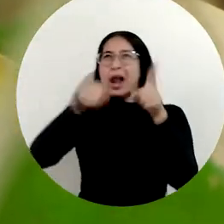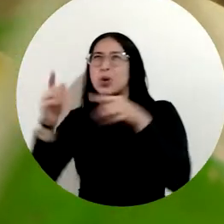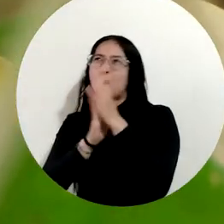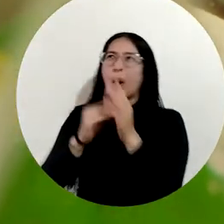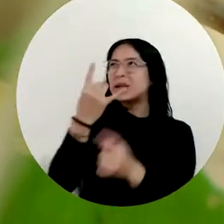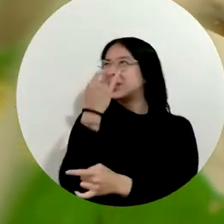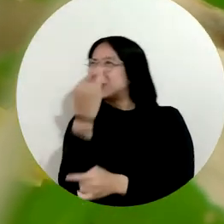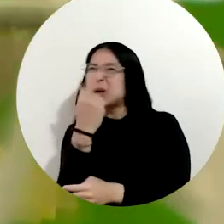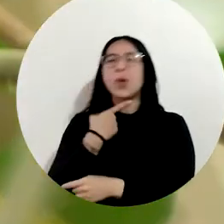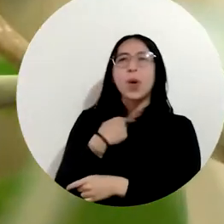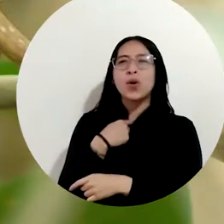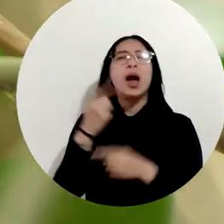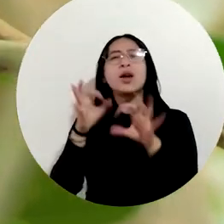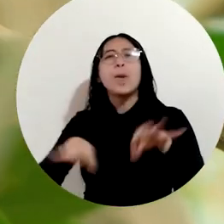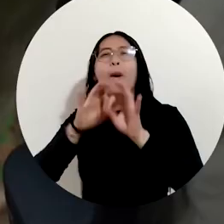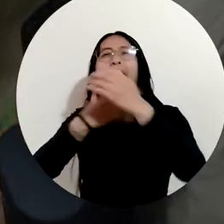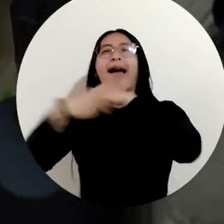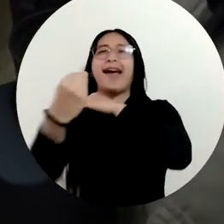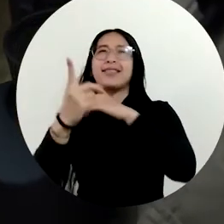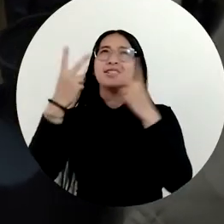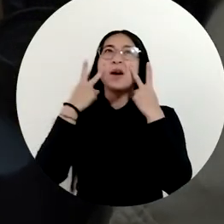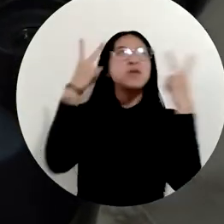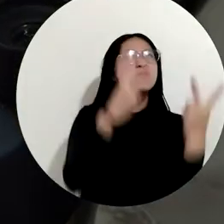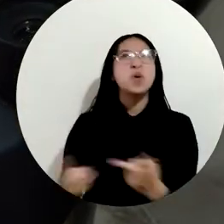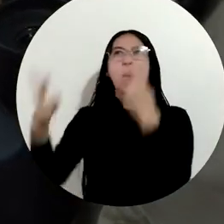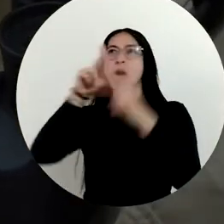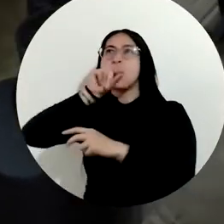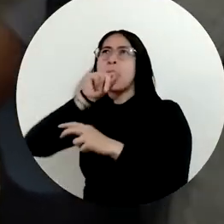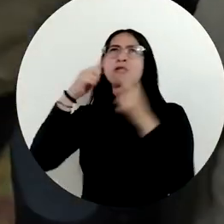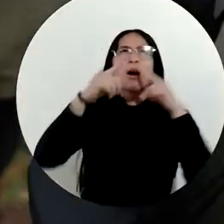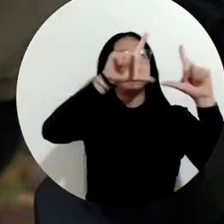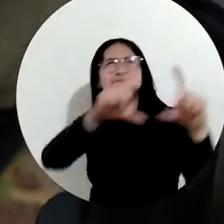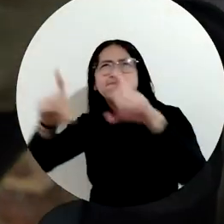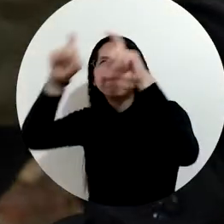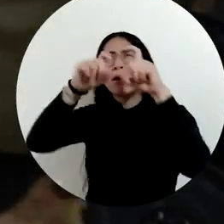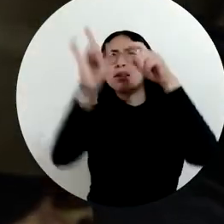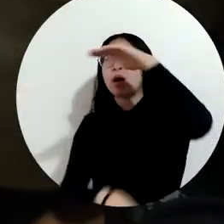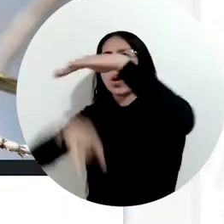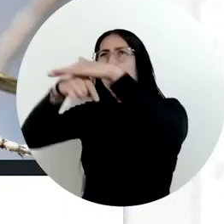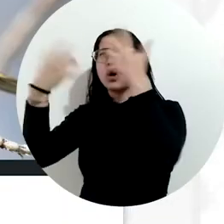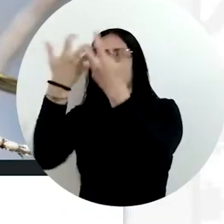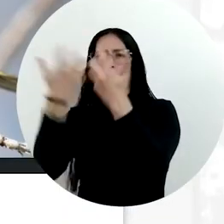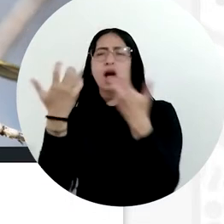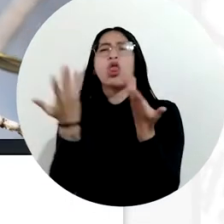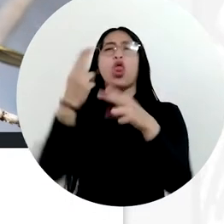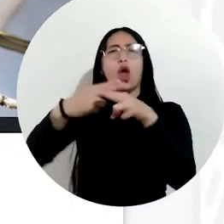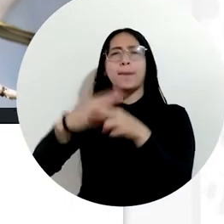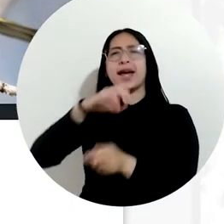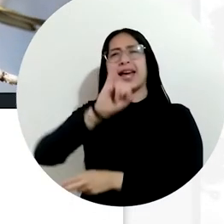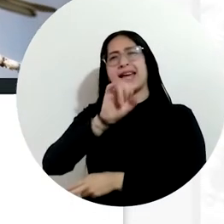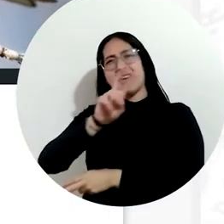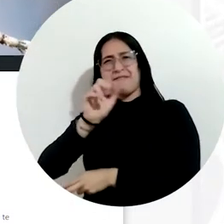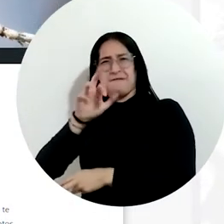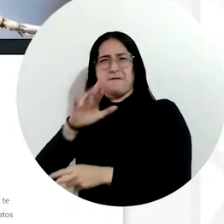salgan y puedan hacer observaciones de aves y registrarlas en una plataforma especializada para ellos, que se llama el IBER,